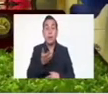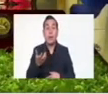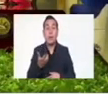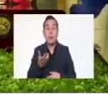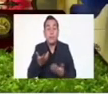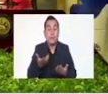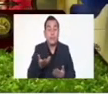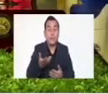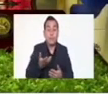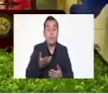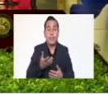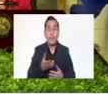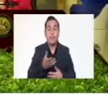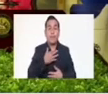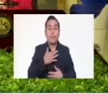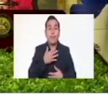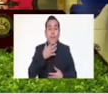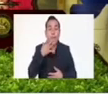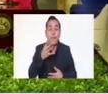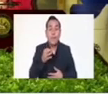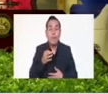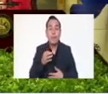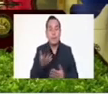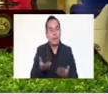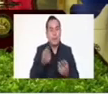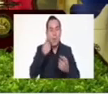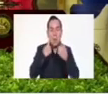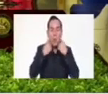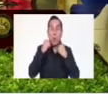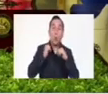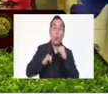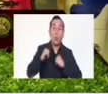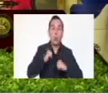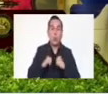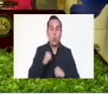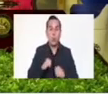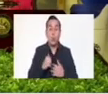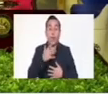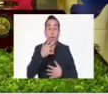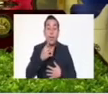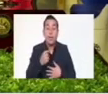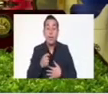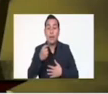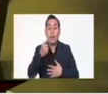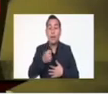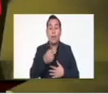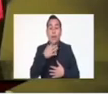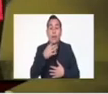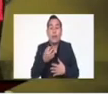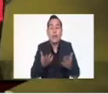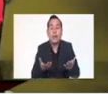dinero a la señora y le dicen llore. Y empieza la señora, no, ¿qué tal? Y empezó a agarrar un dinero en la mano y dice aquí le devuelvo el dinero, pero